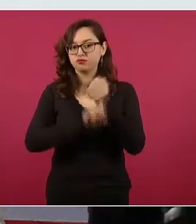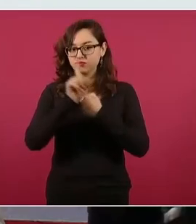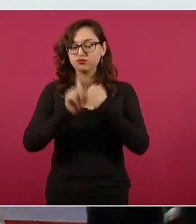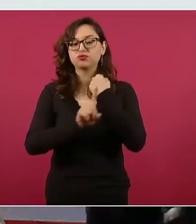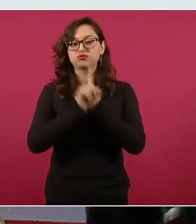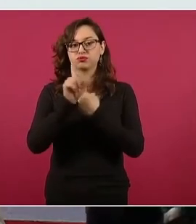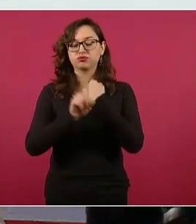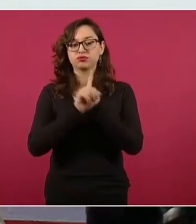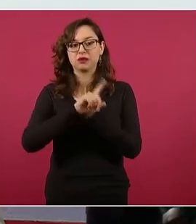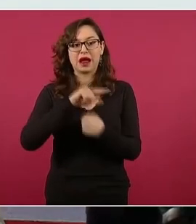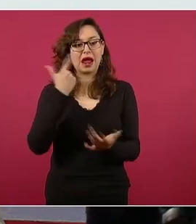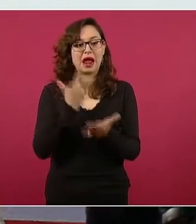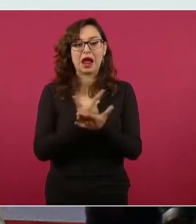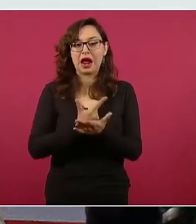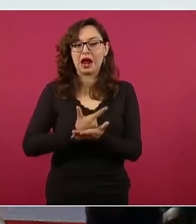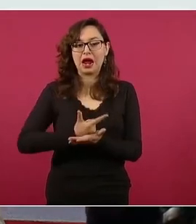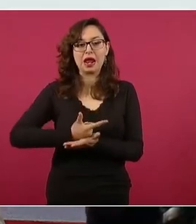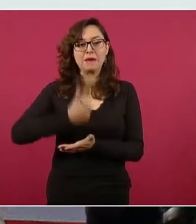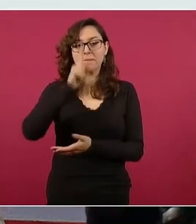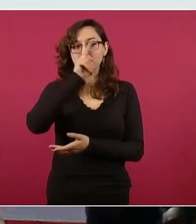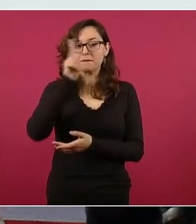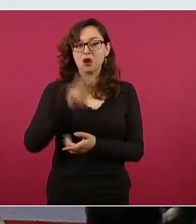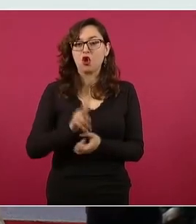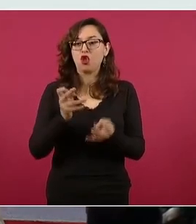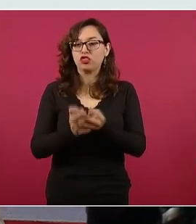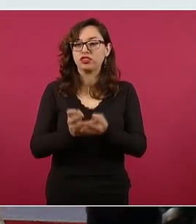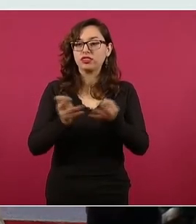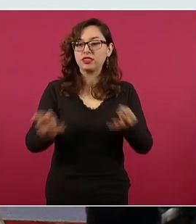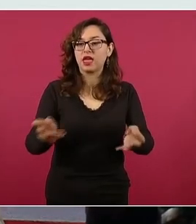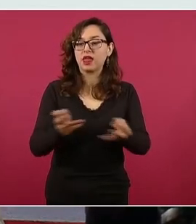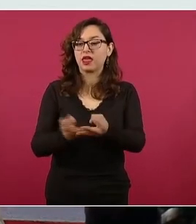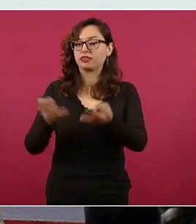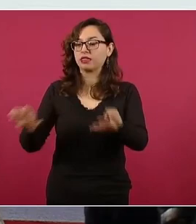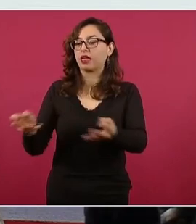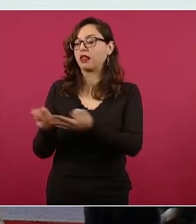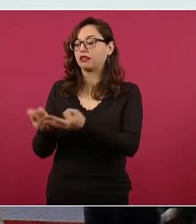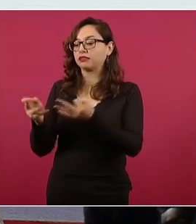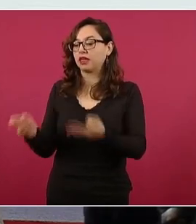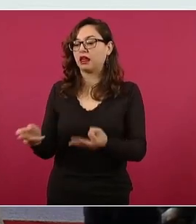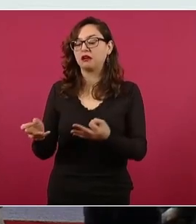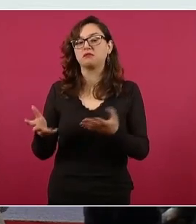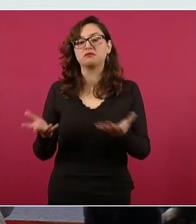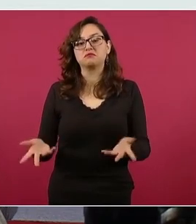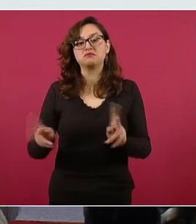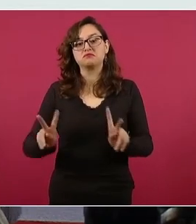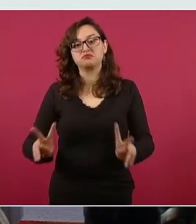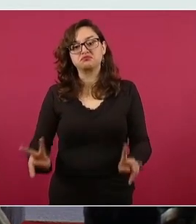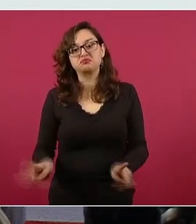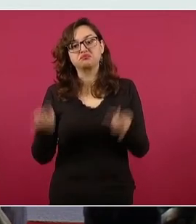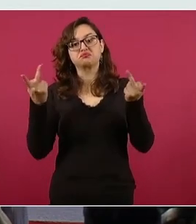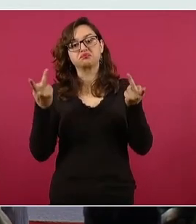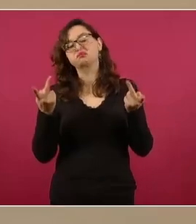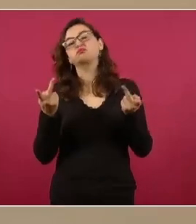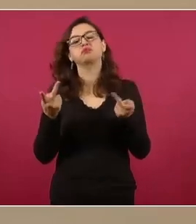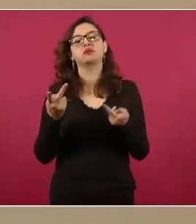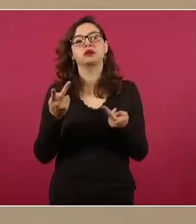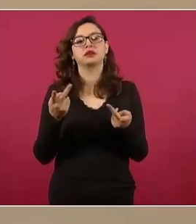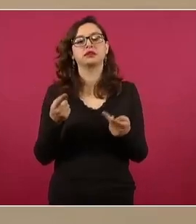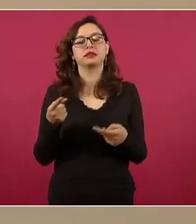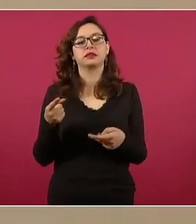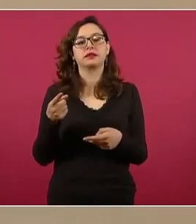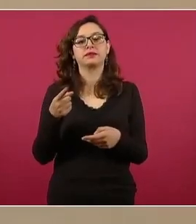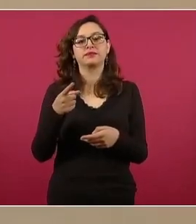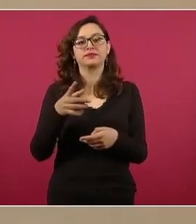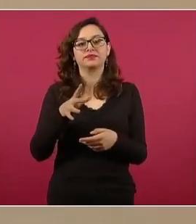en manos de supuestos ejidatarios